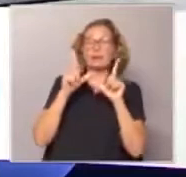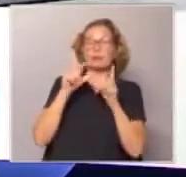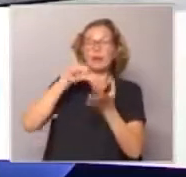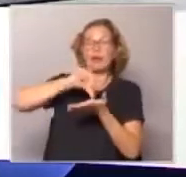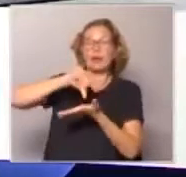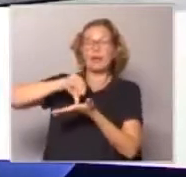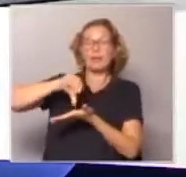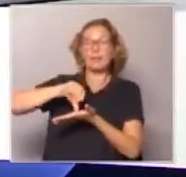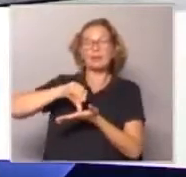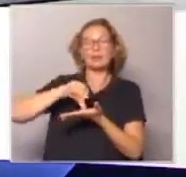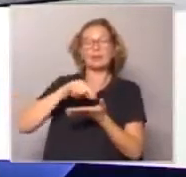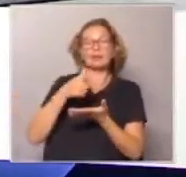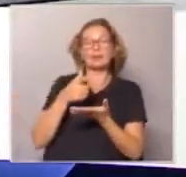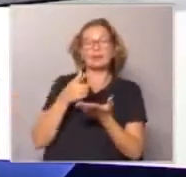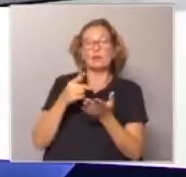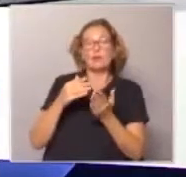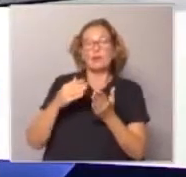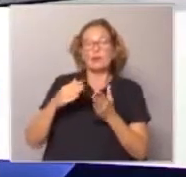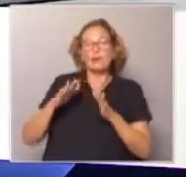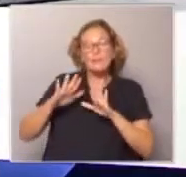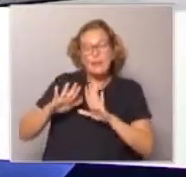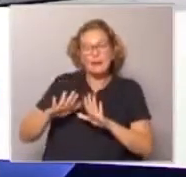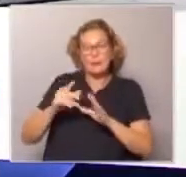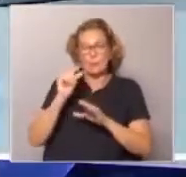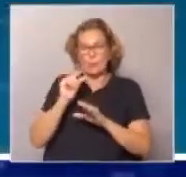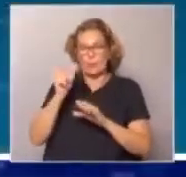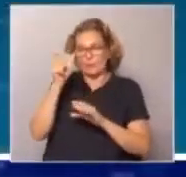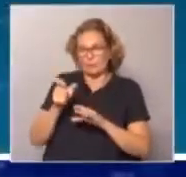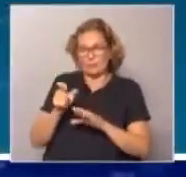país de esta reducción de la movilidad?